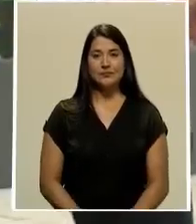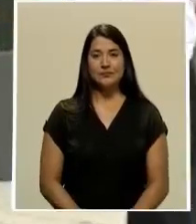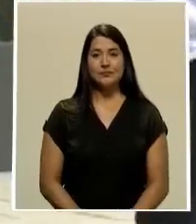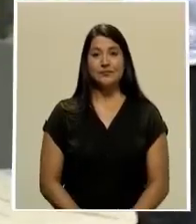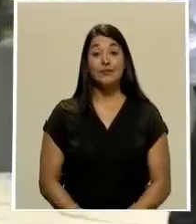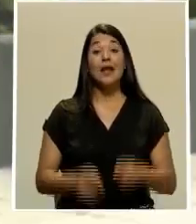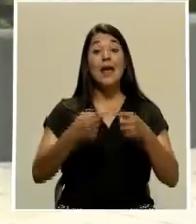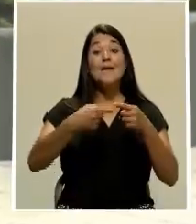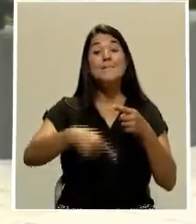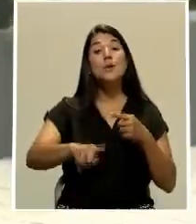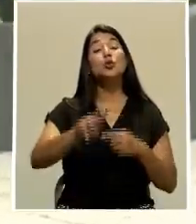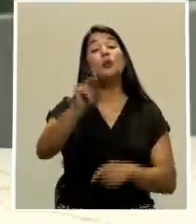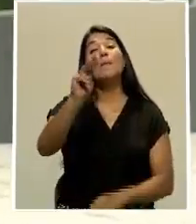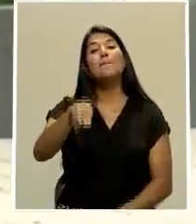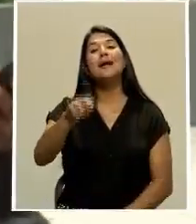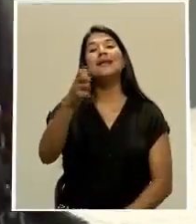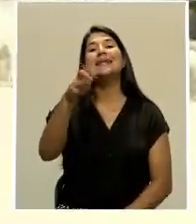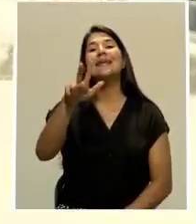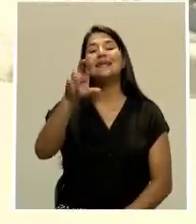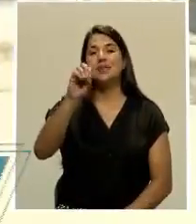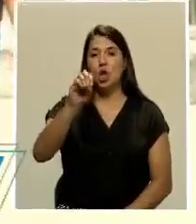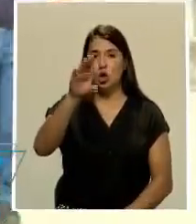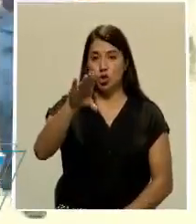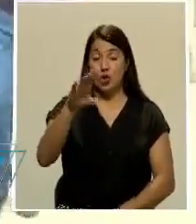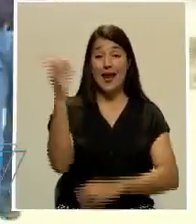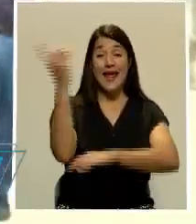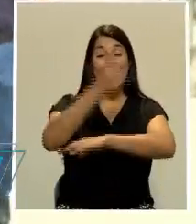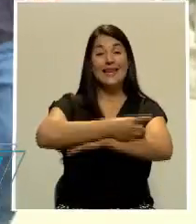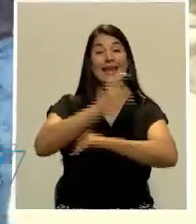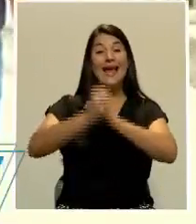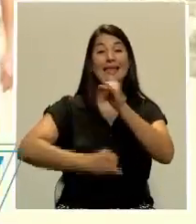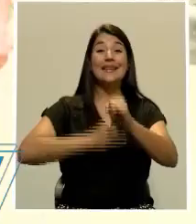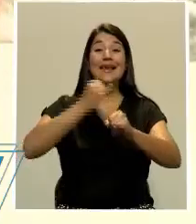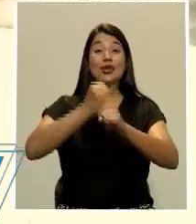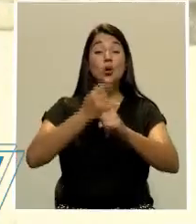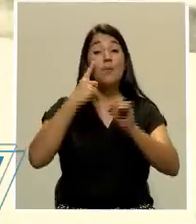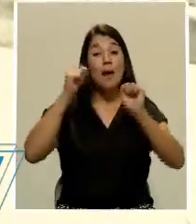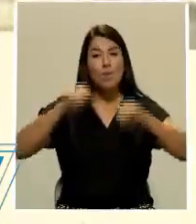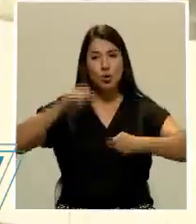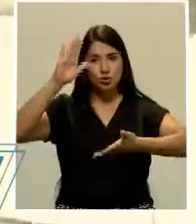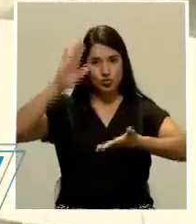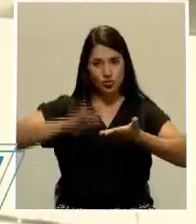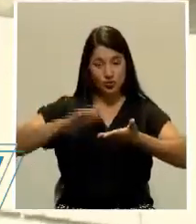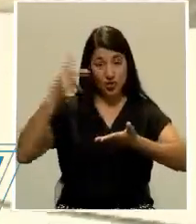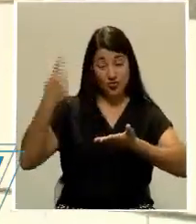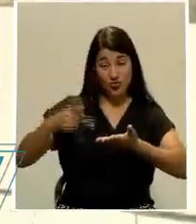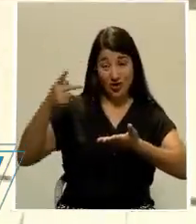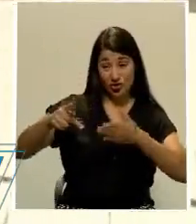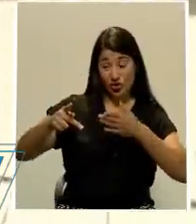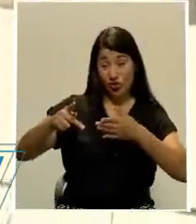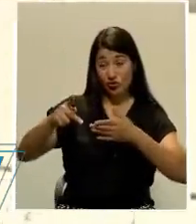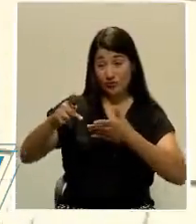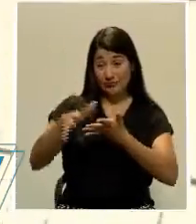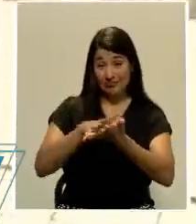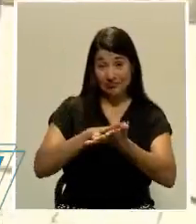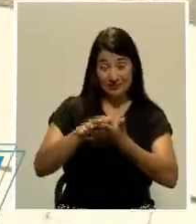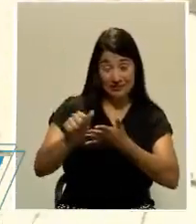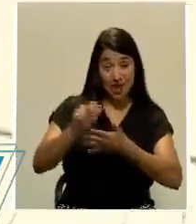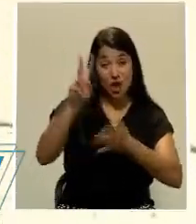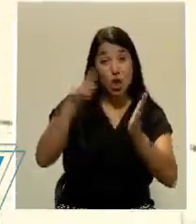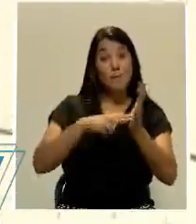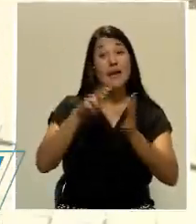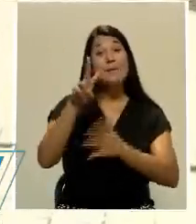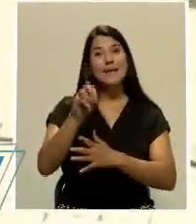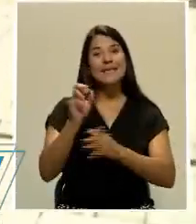Será el martes 13 de octubre, en el marco del Día Internacional para la Reducción del Riesgo de Desastres 2020, que se realice el segundo